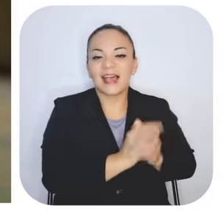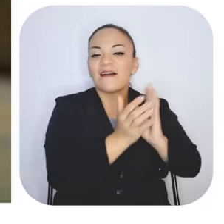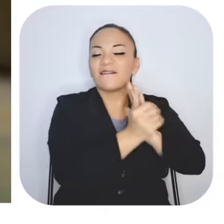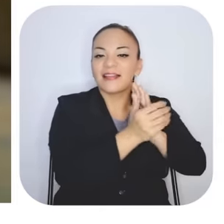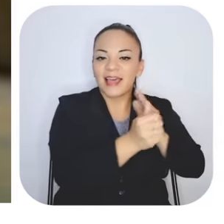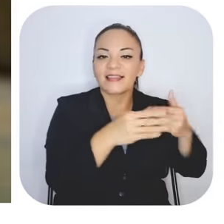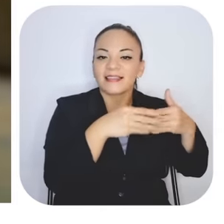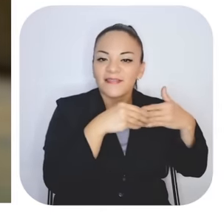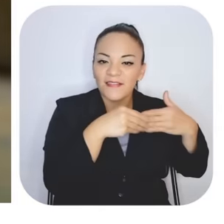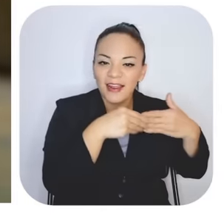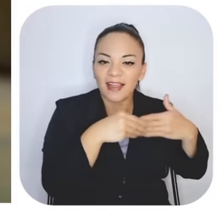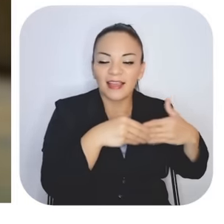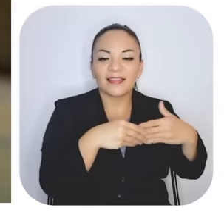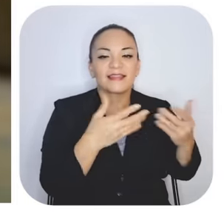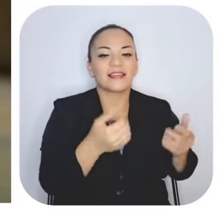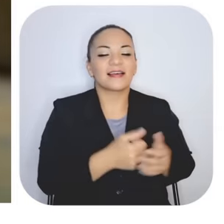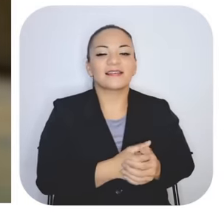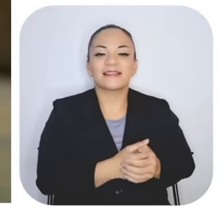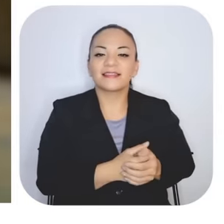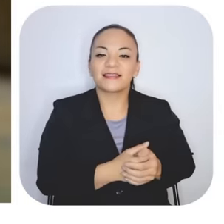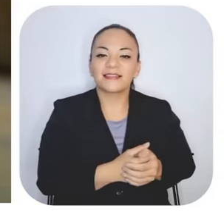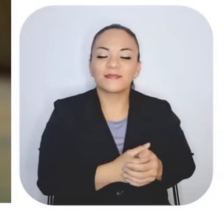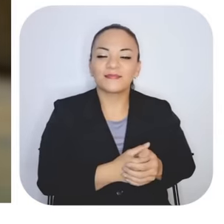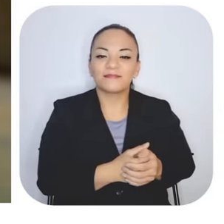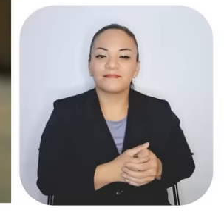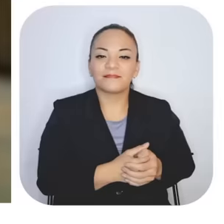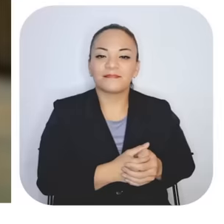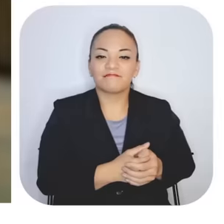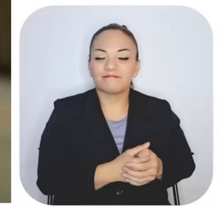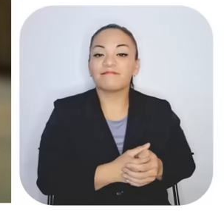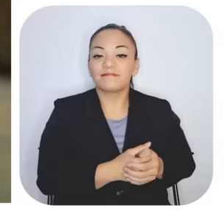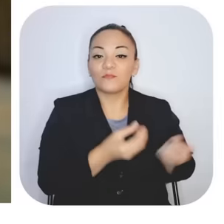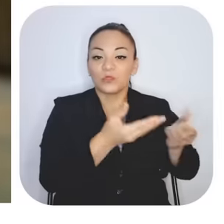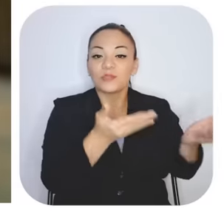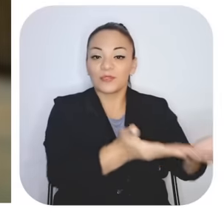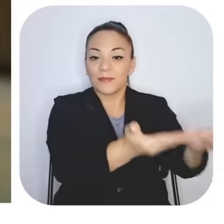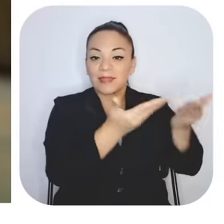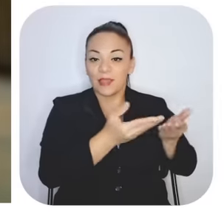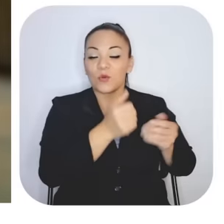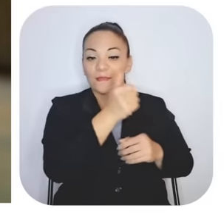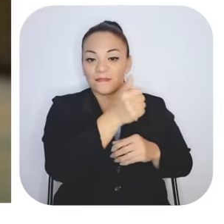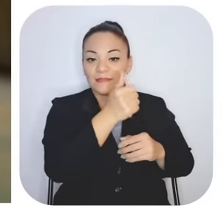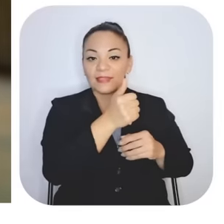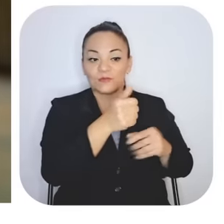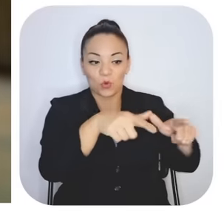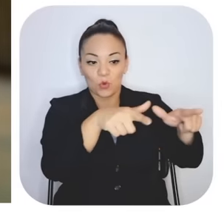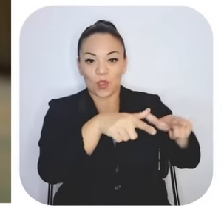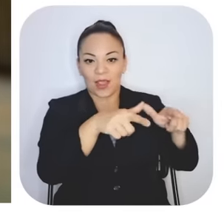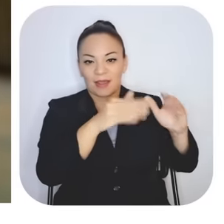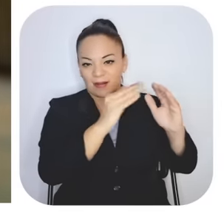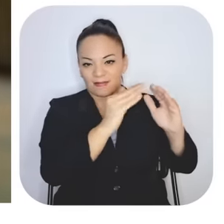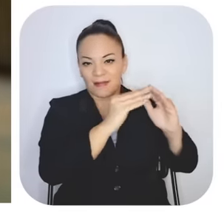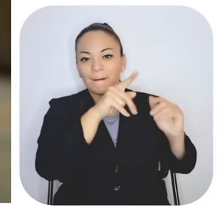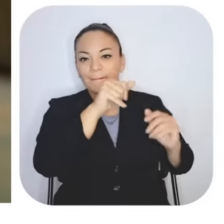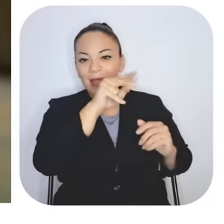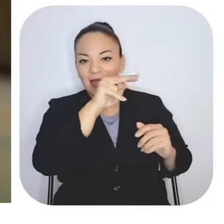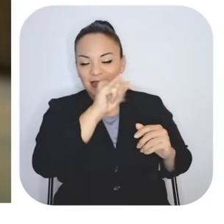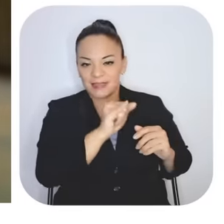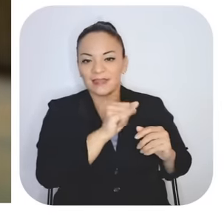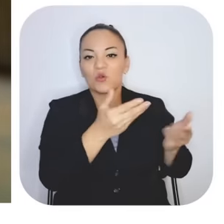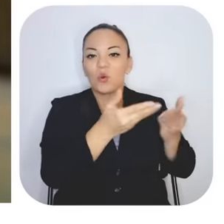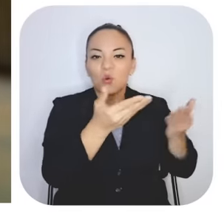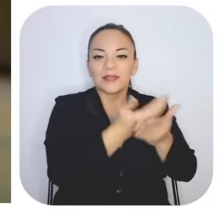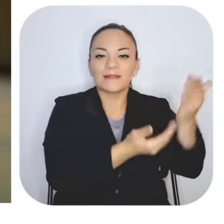en habilidades blandas, muchos de los que me brindaron ahí mismo en el albergue lo que son como hacer